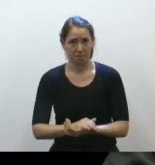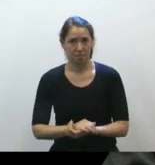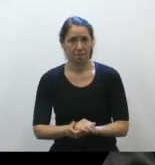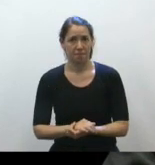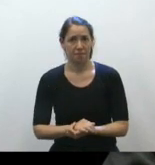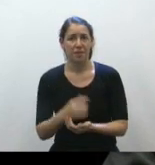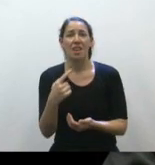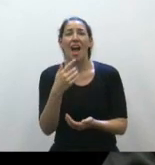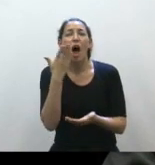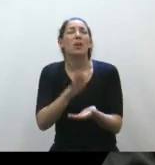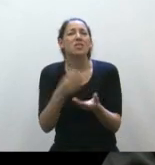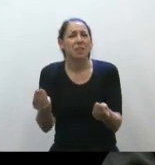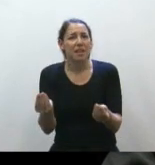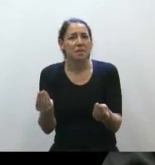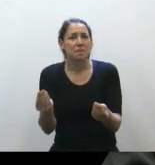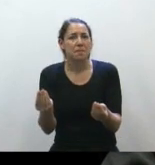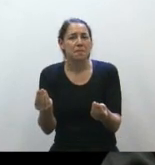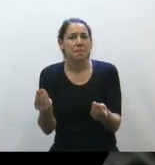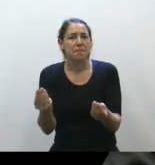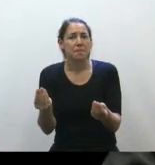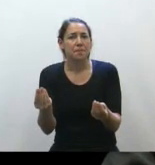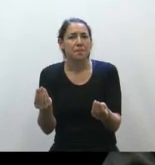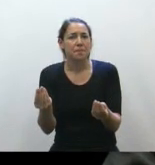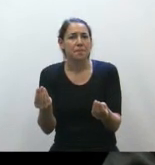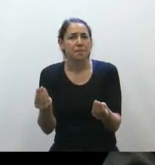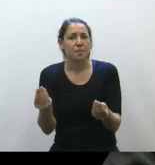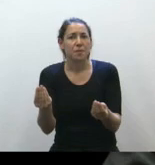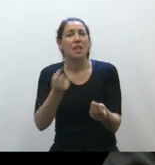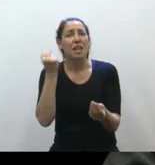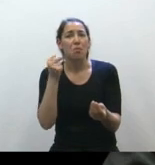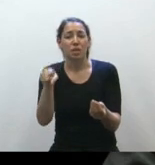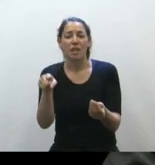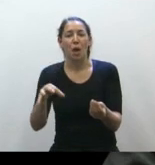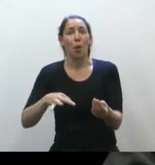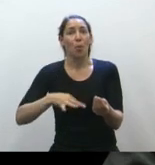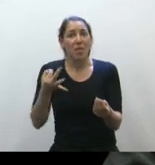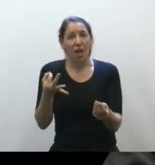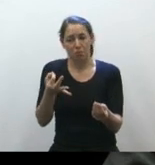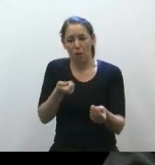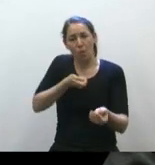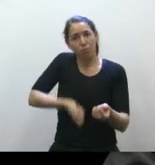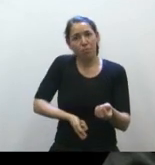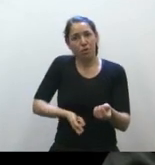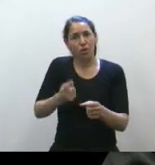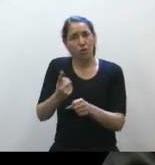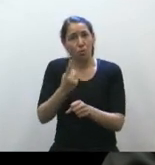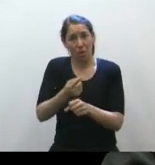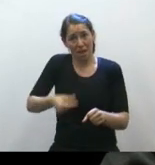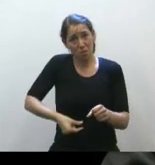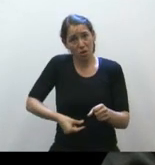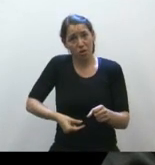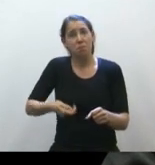Lo que se dice es que no se puede privar de la vida a un embrión,